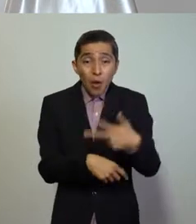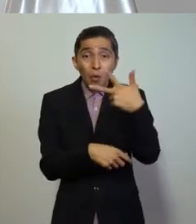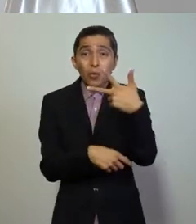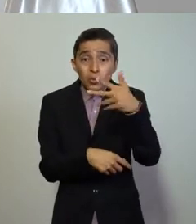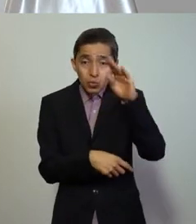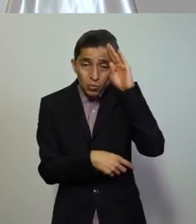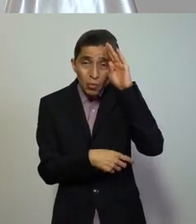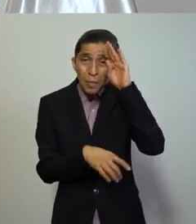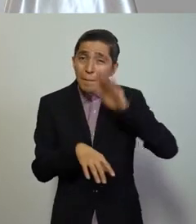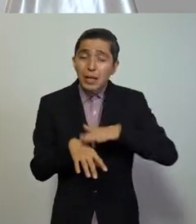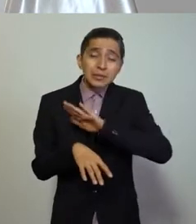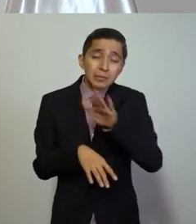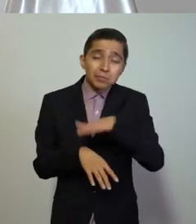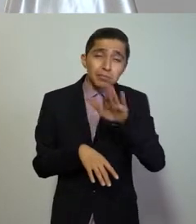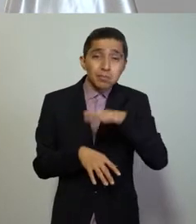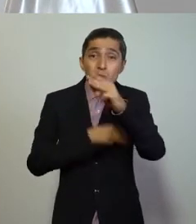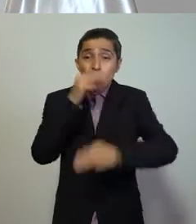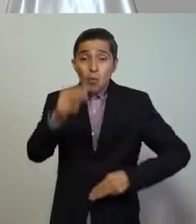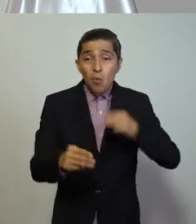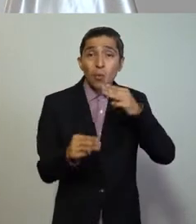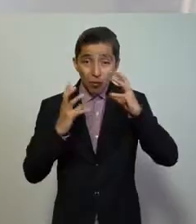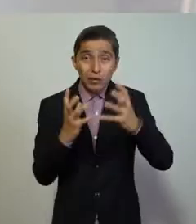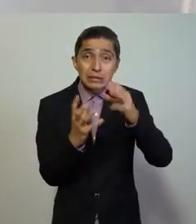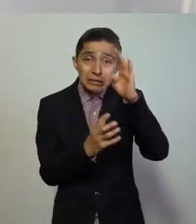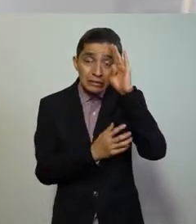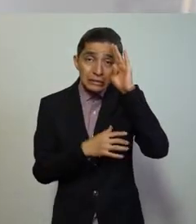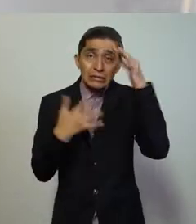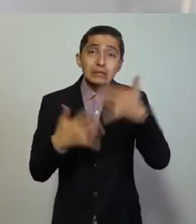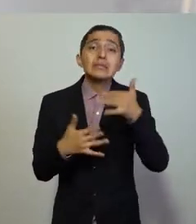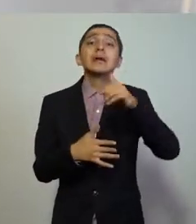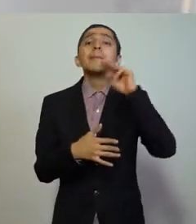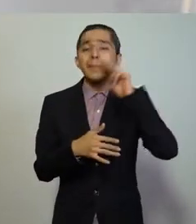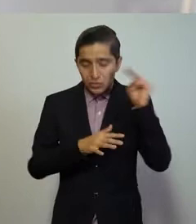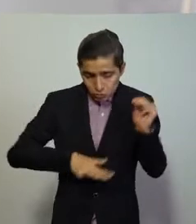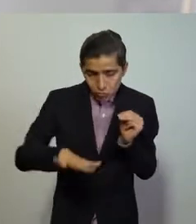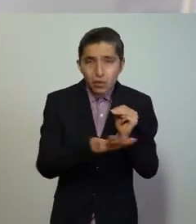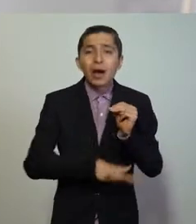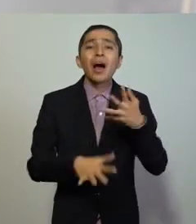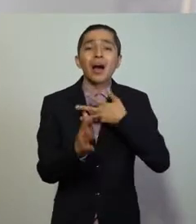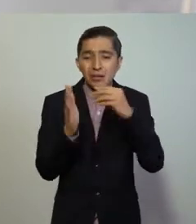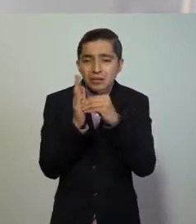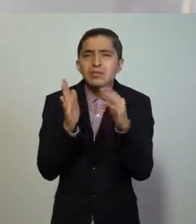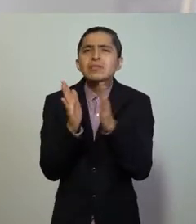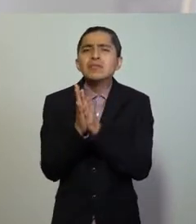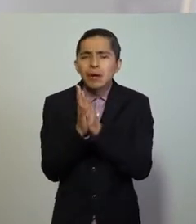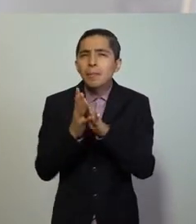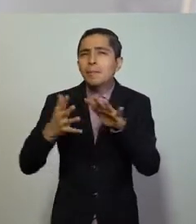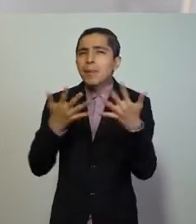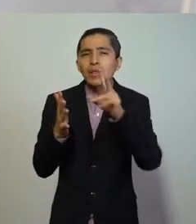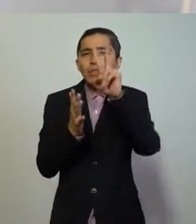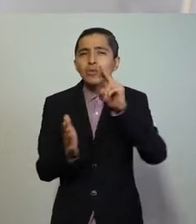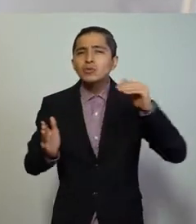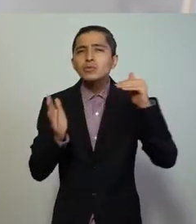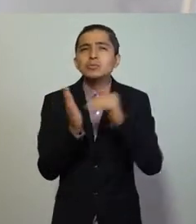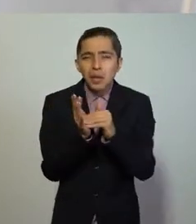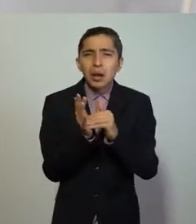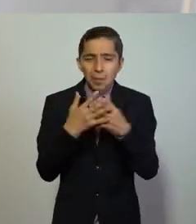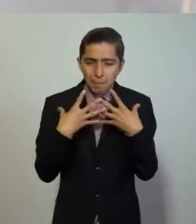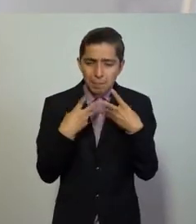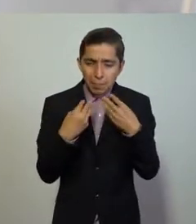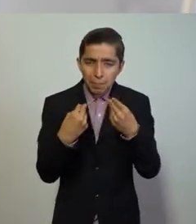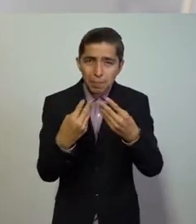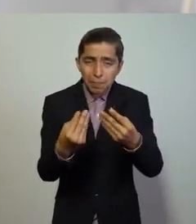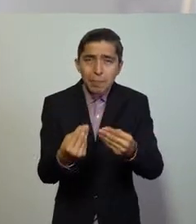ocho con más muertes en el mundo y el día de hoy Michoacán registra cerca de 2.000 casos de